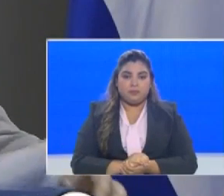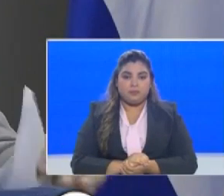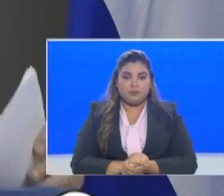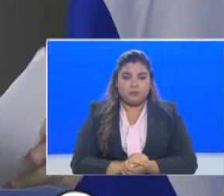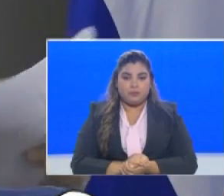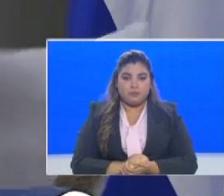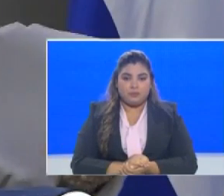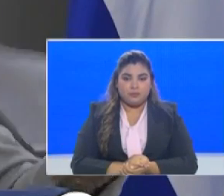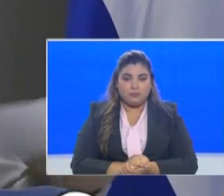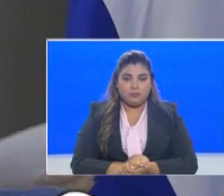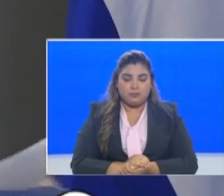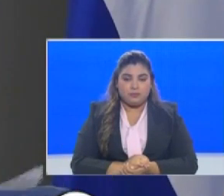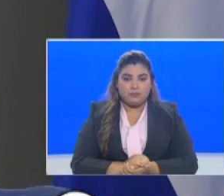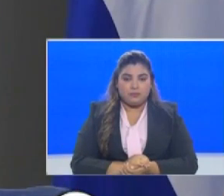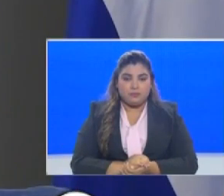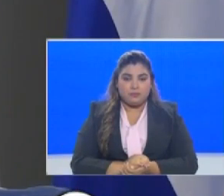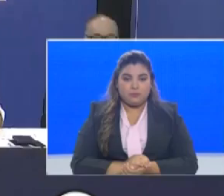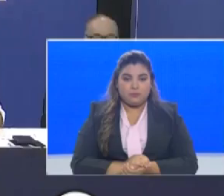Señora Ministra.